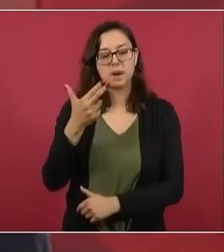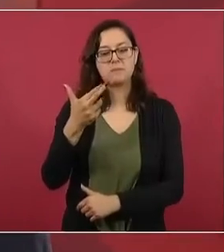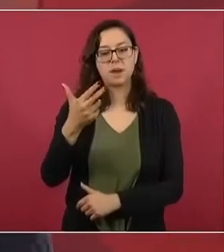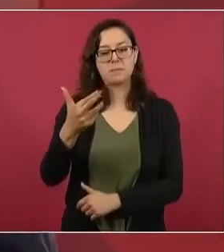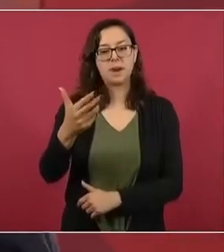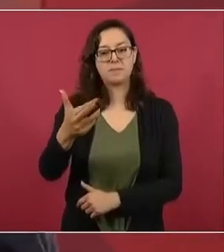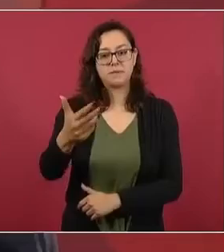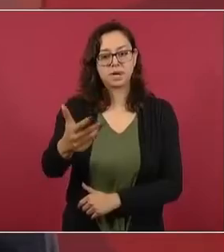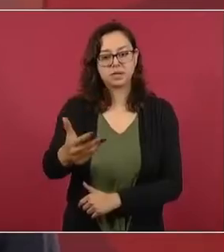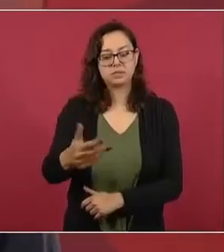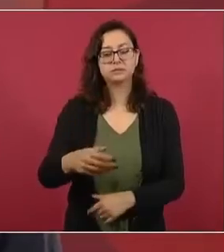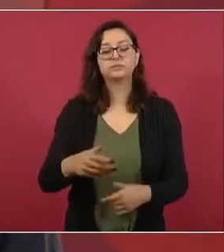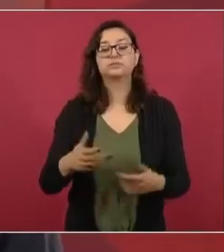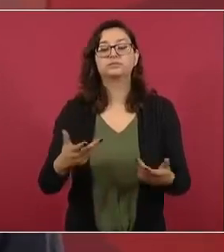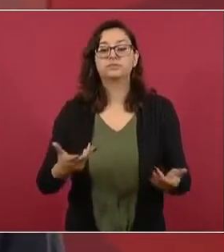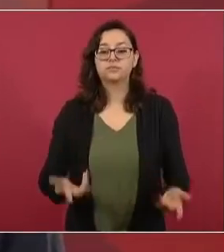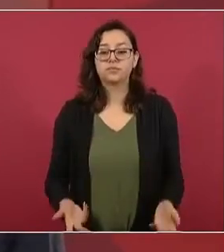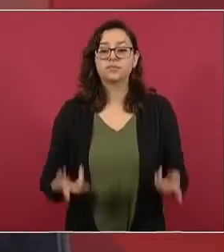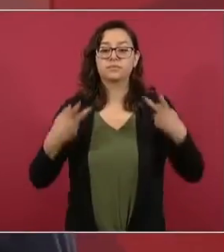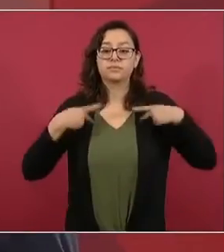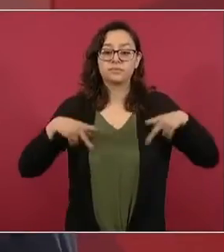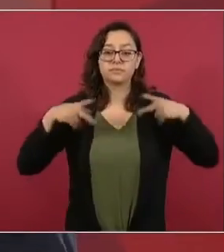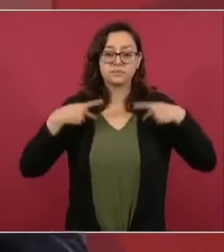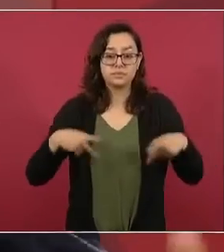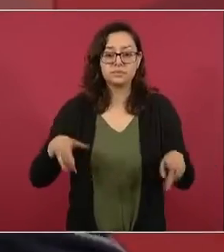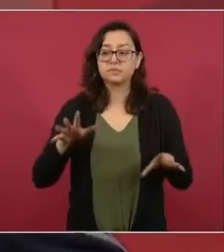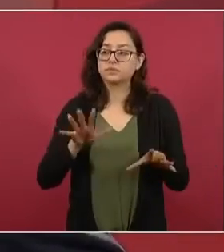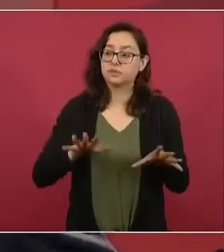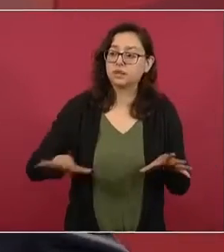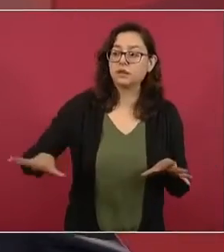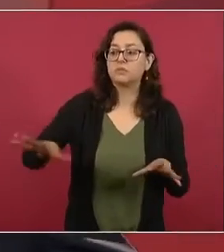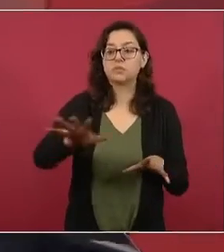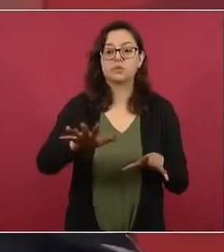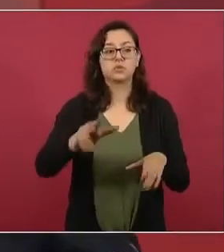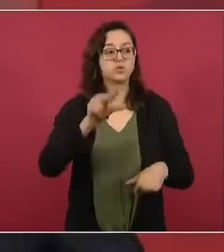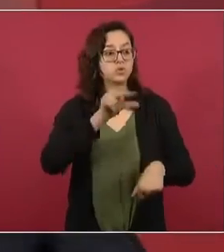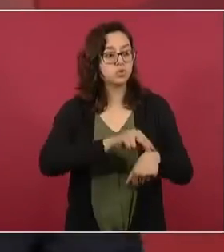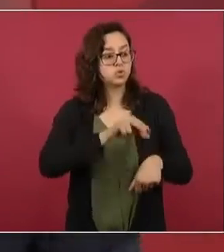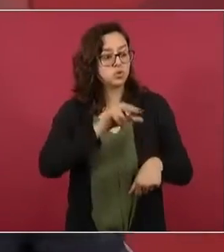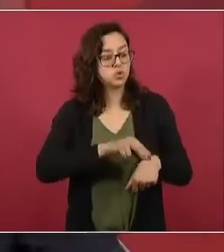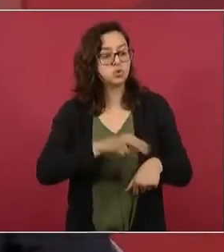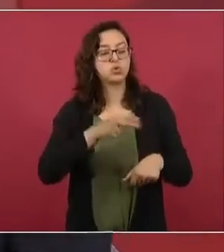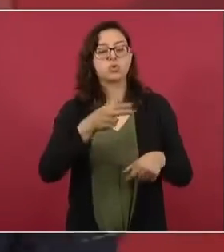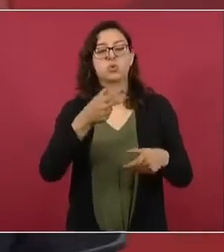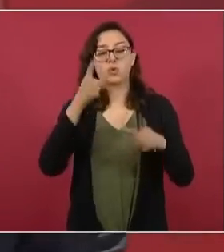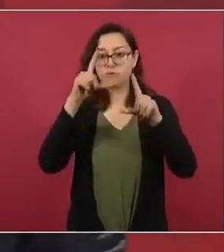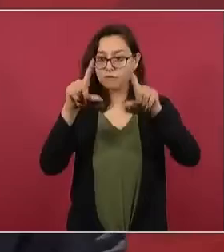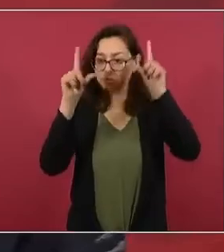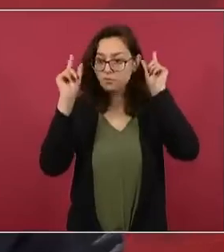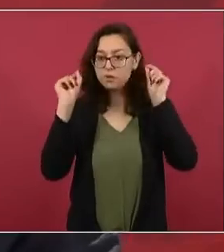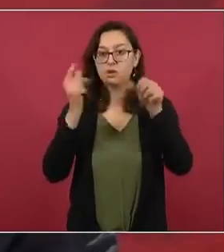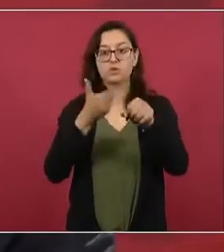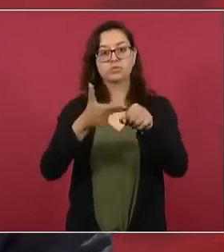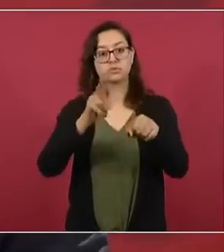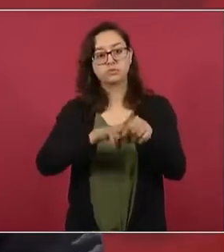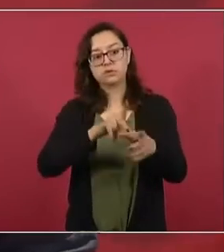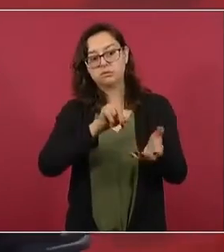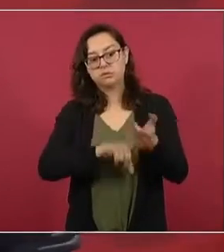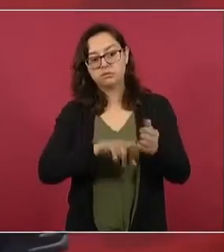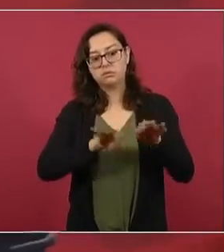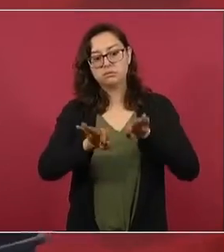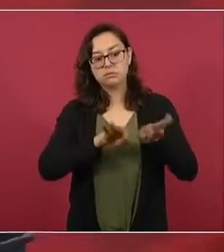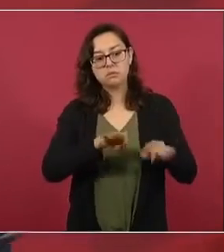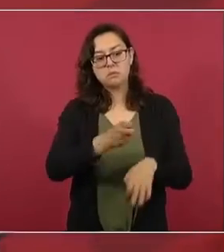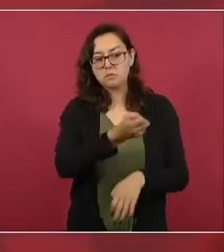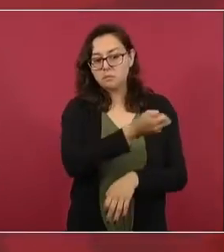Fue la gente, el personal médico, los servidores públicos del